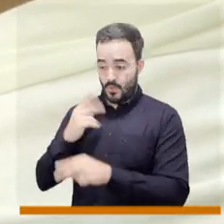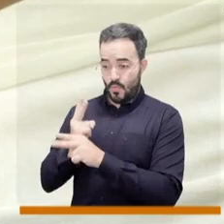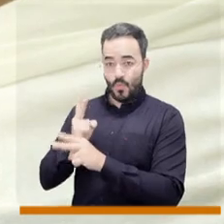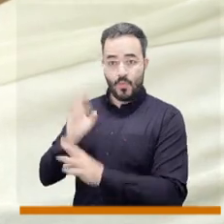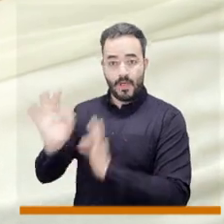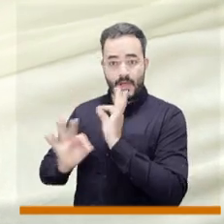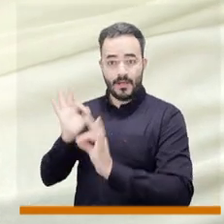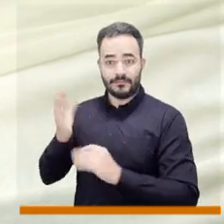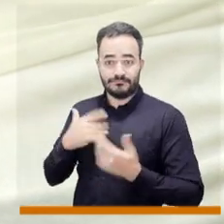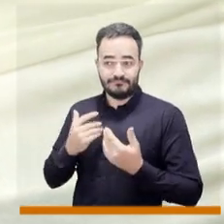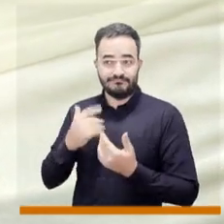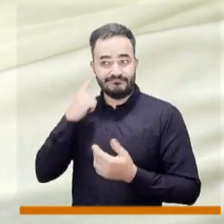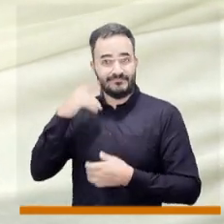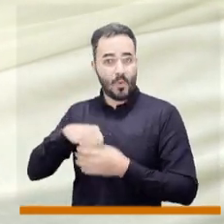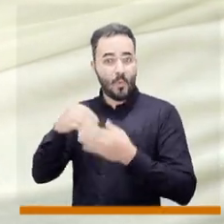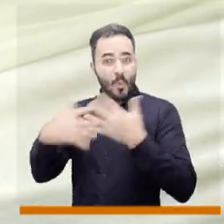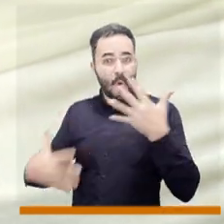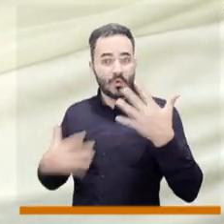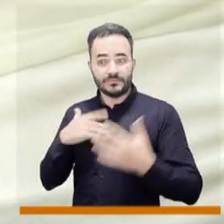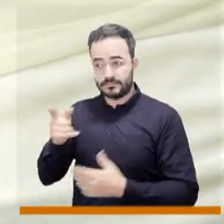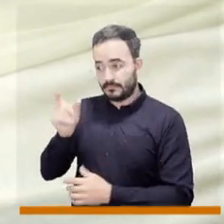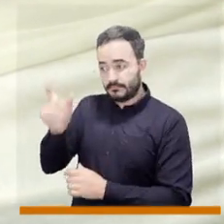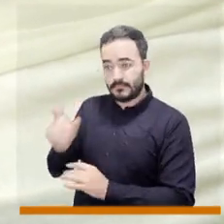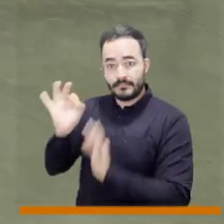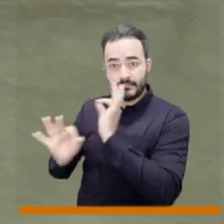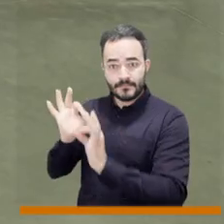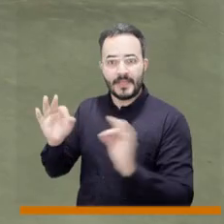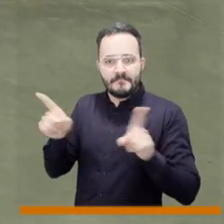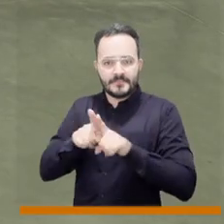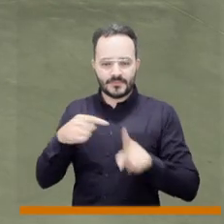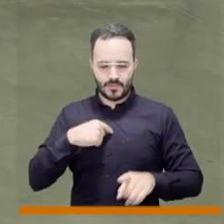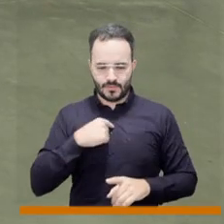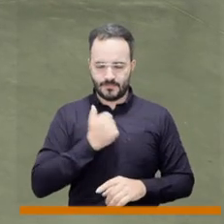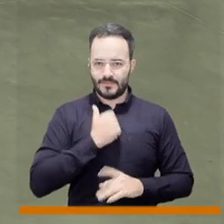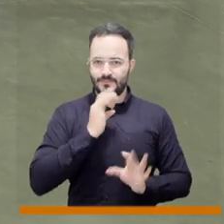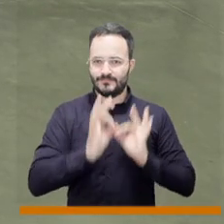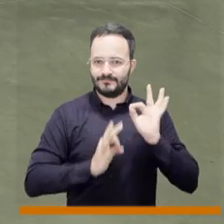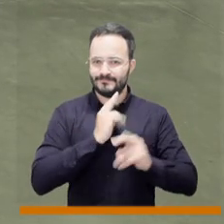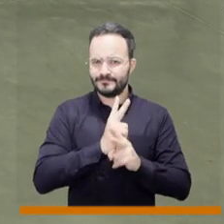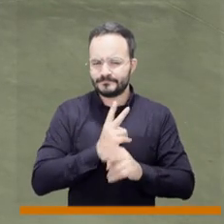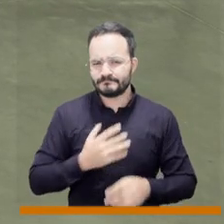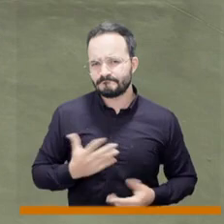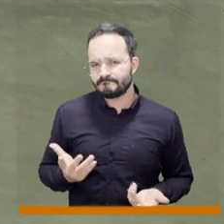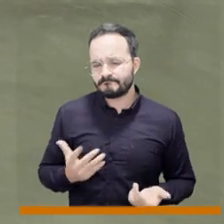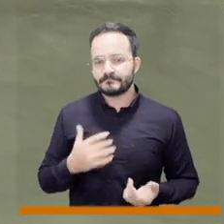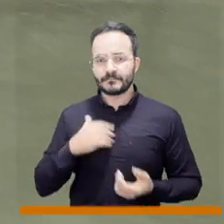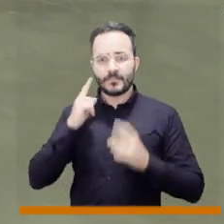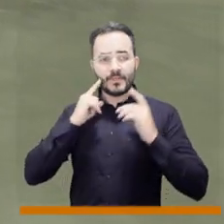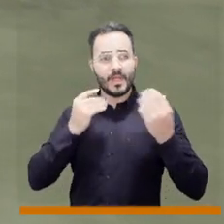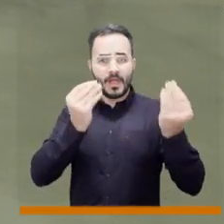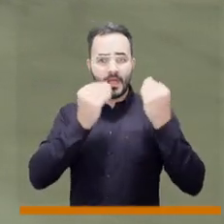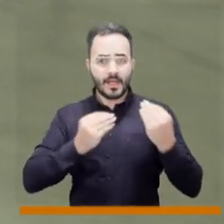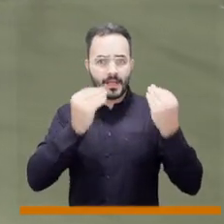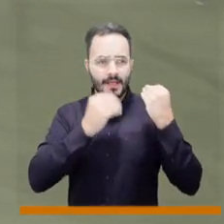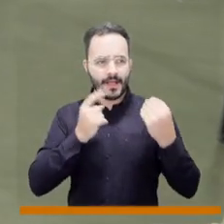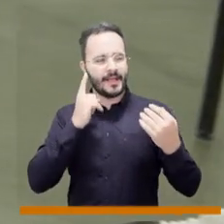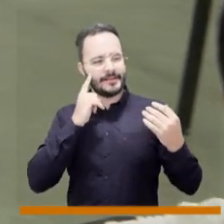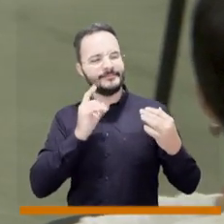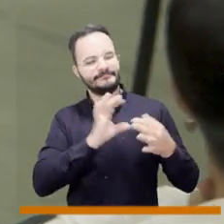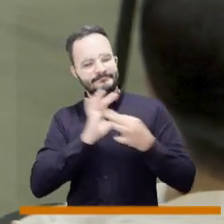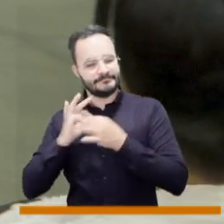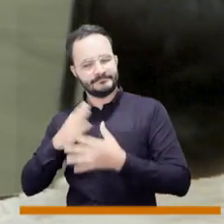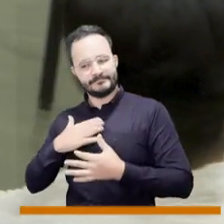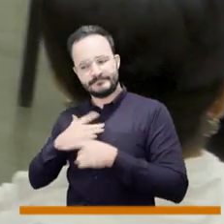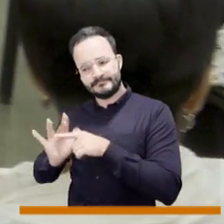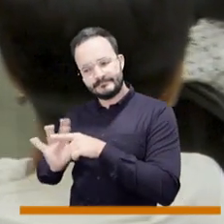por estar haciendo muchas cosas para poder cuidarse y cuidar a la persona La formación debe